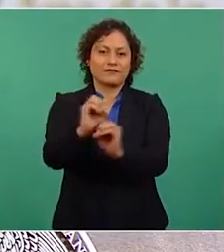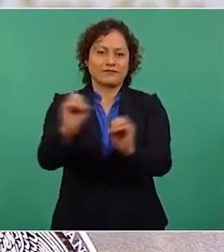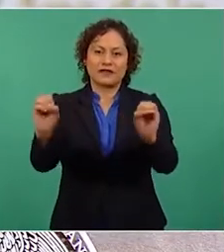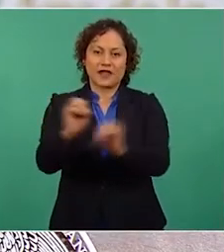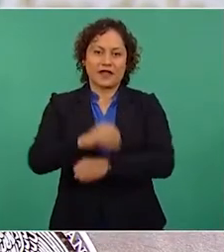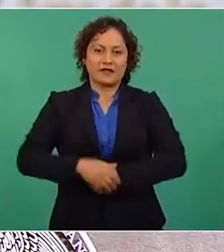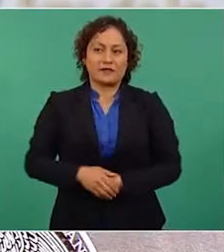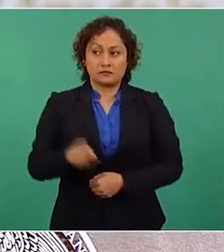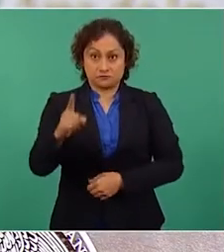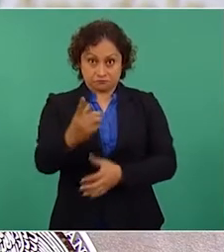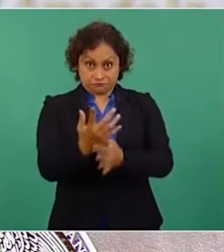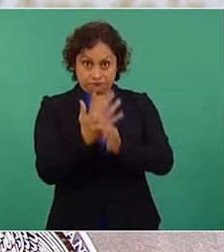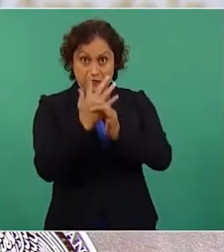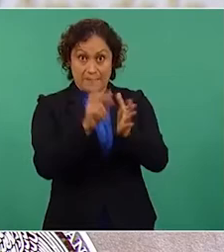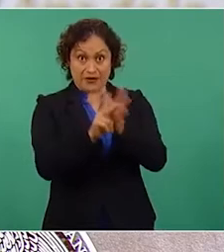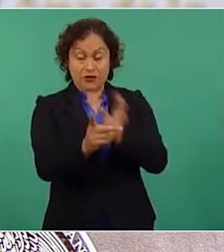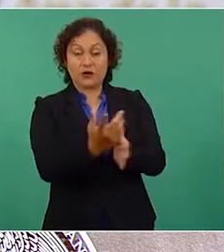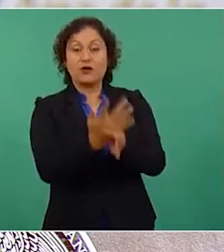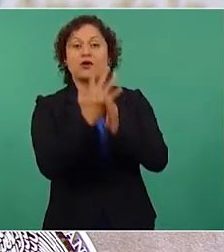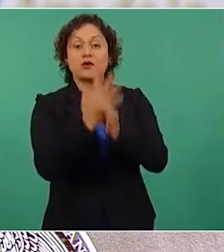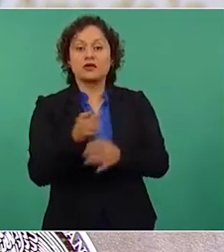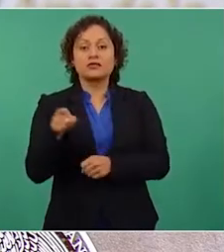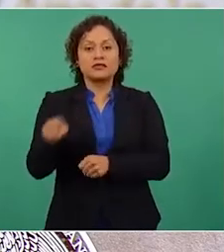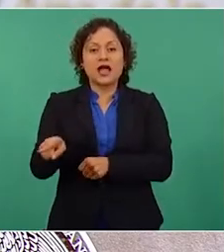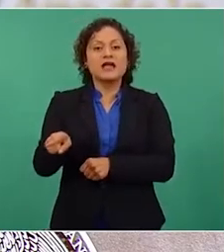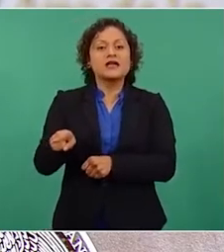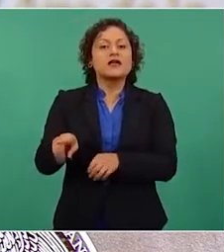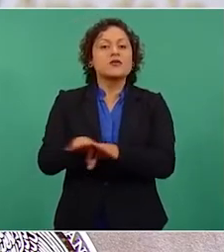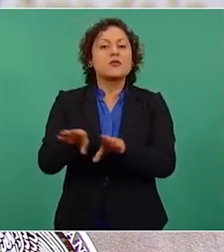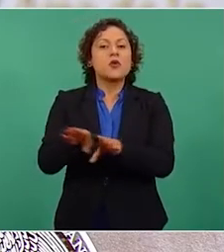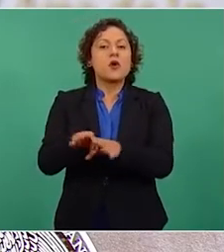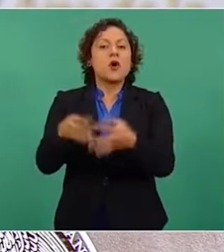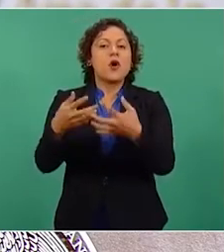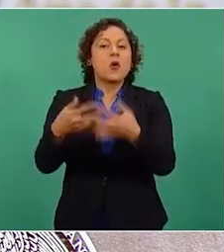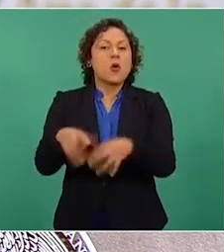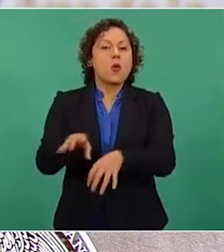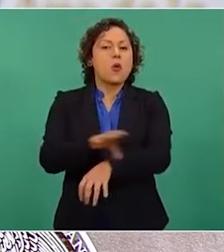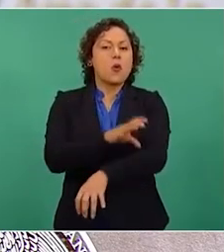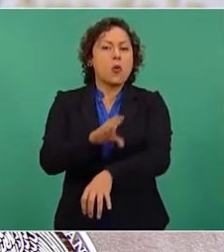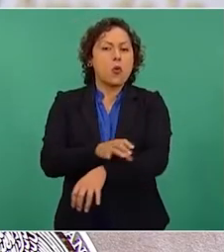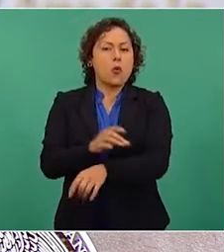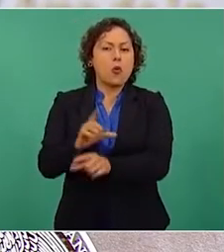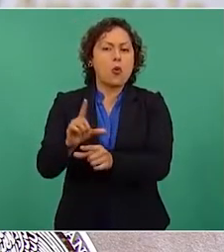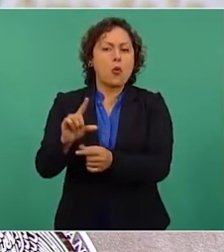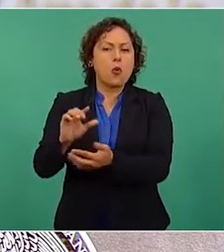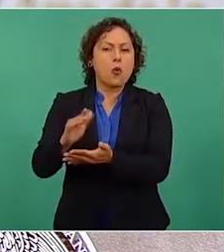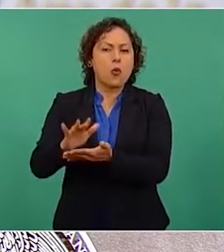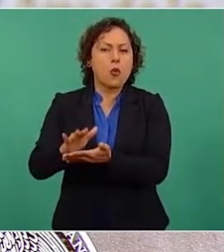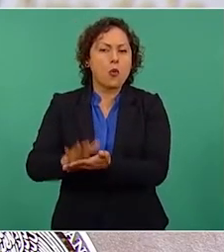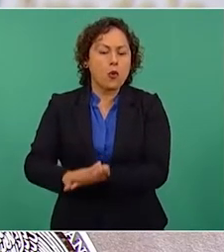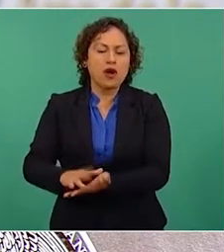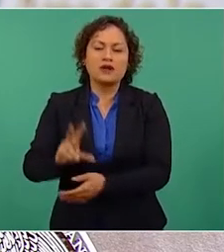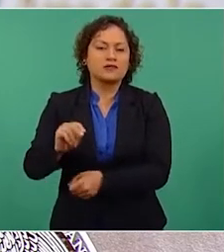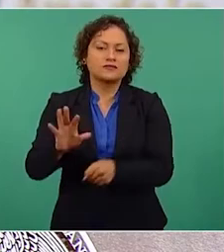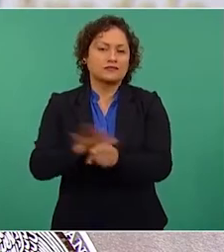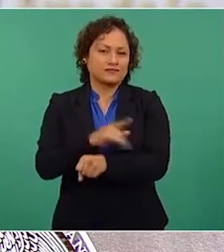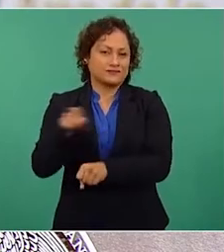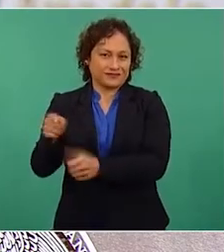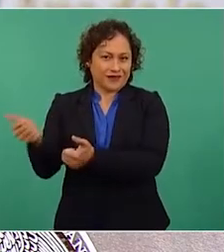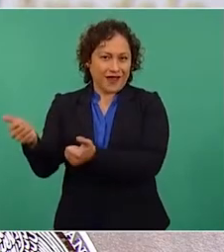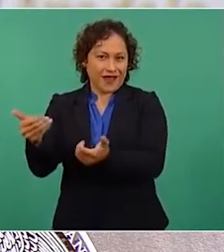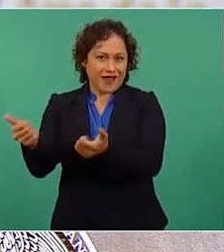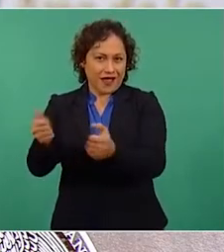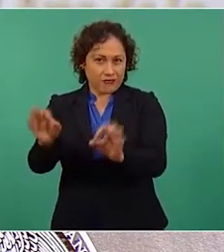suficiente combustible en la central. Ya que se le ha suministrado por vía terrestre y marítima cuando las vías del tren